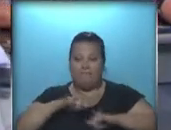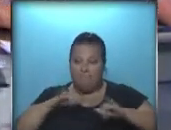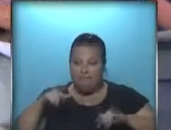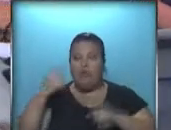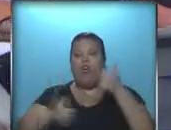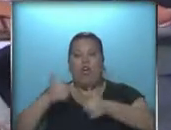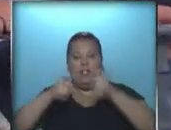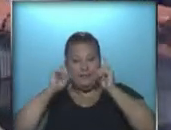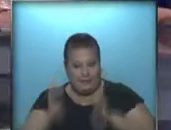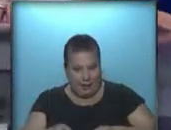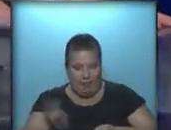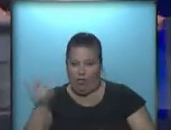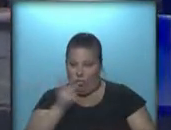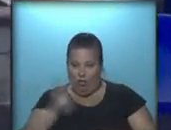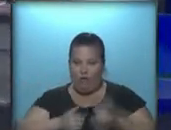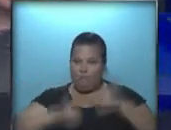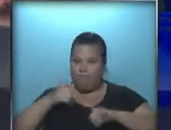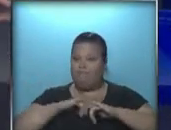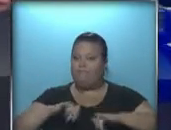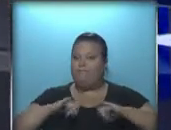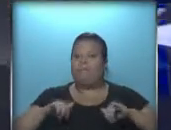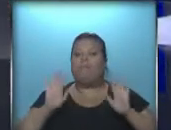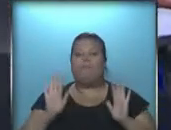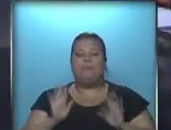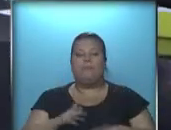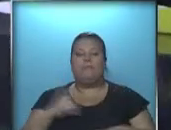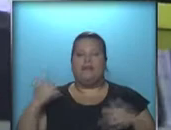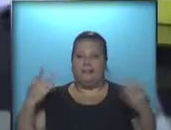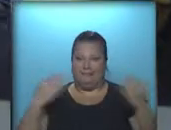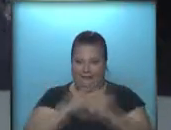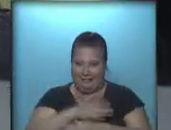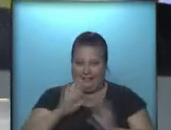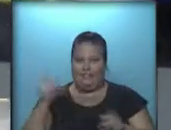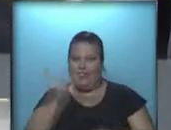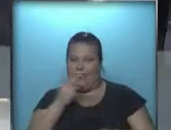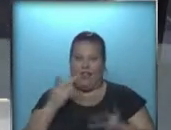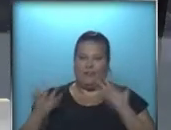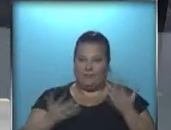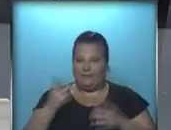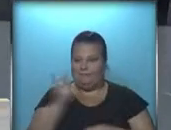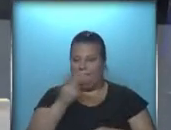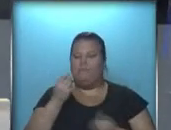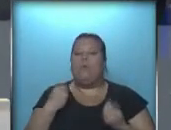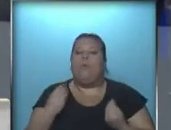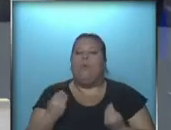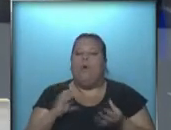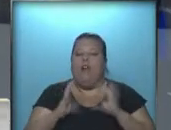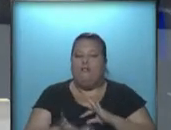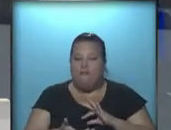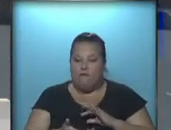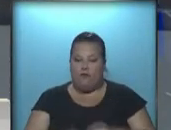su competidor también, está en campaña, Pedro, en una encrucijada para ambos candidatos. ¿Cuál será